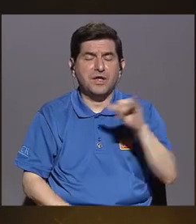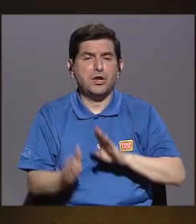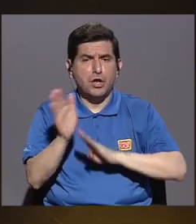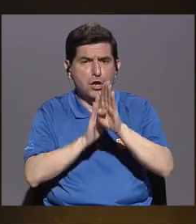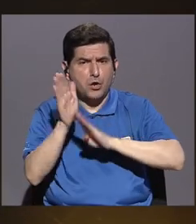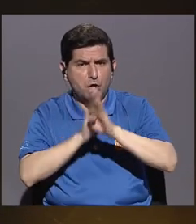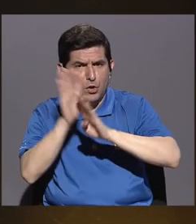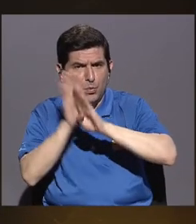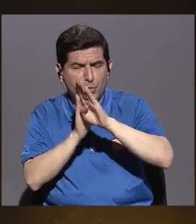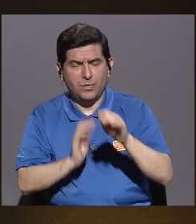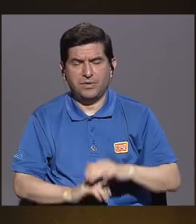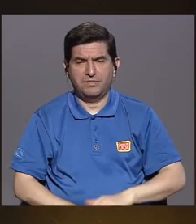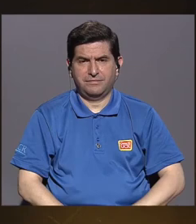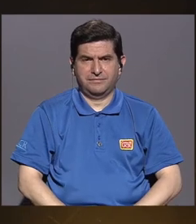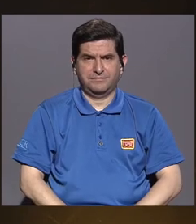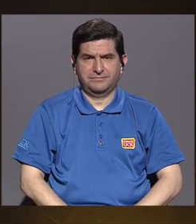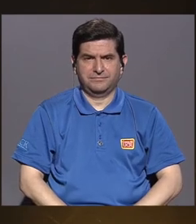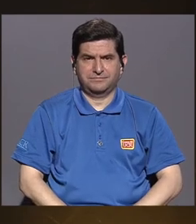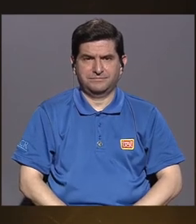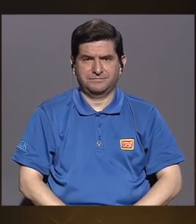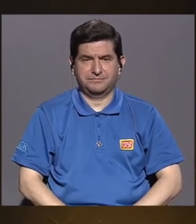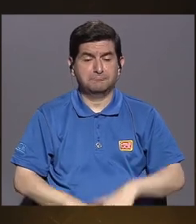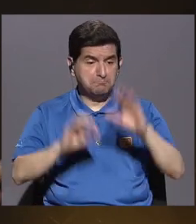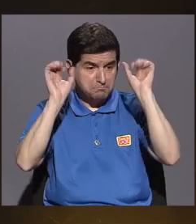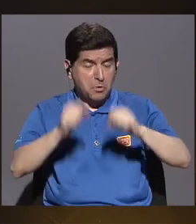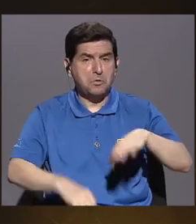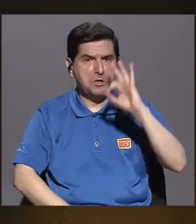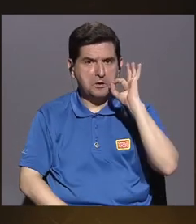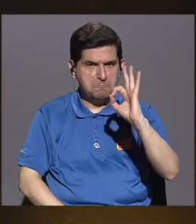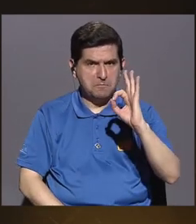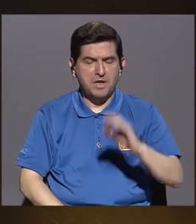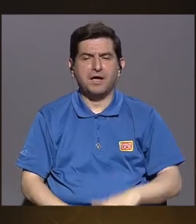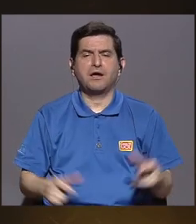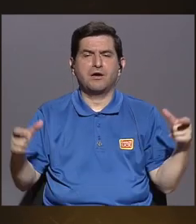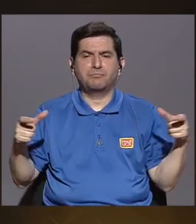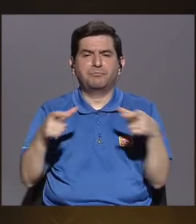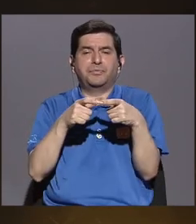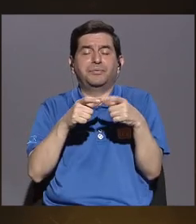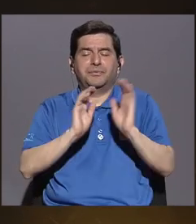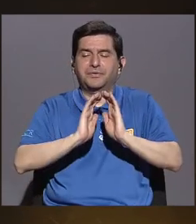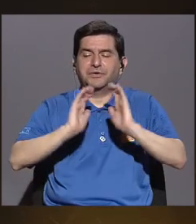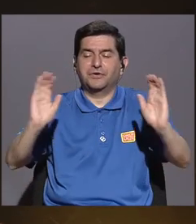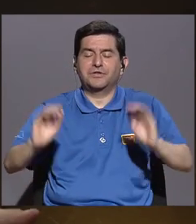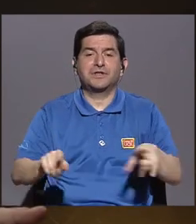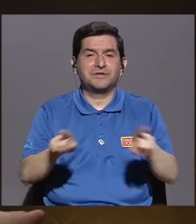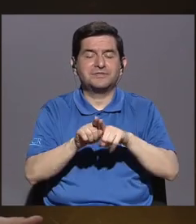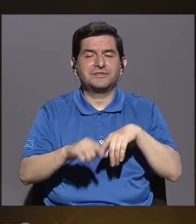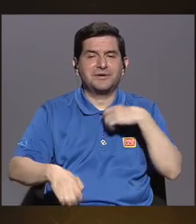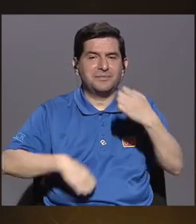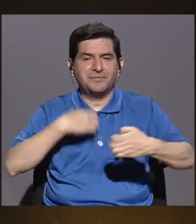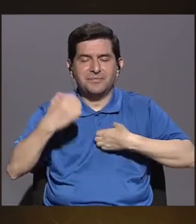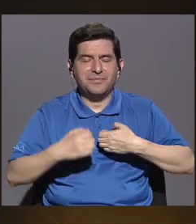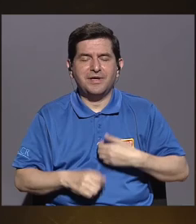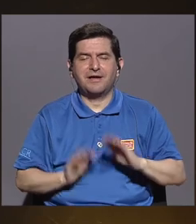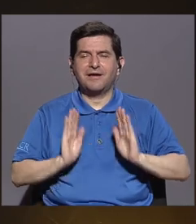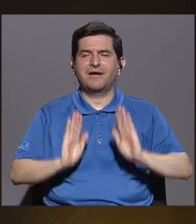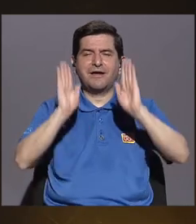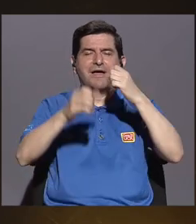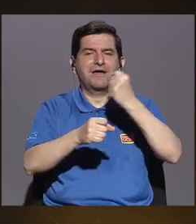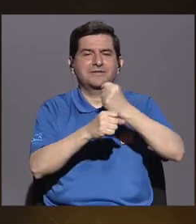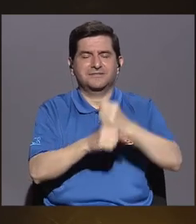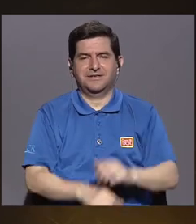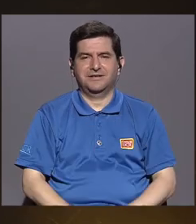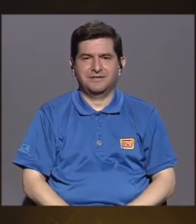puede desarrollar y que, si se logra bien, puede conectar con los niños y con la emoción es que logramos maravillas.